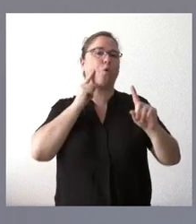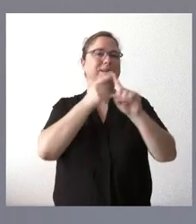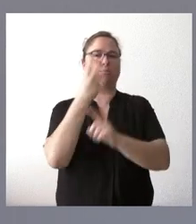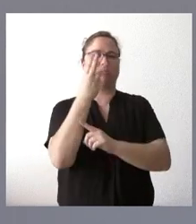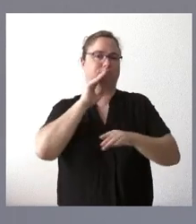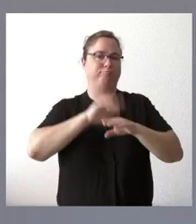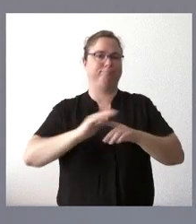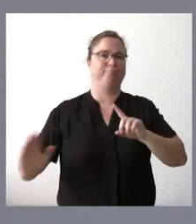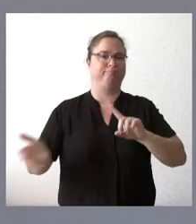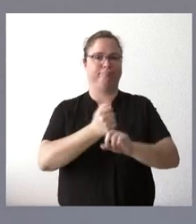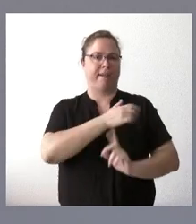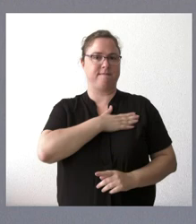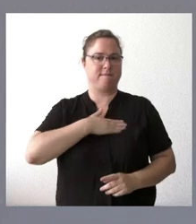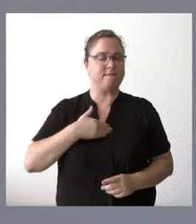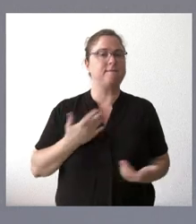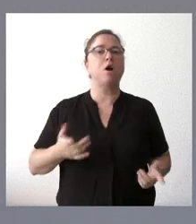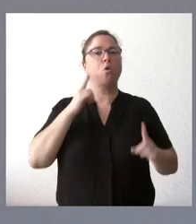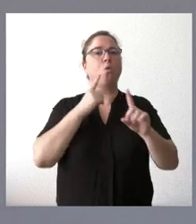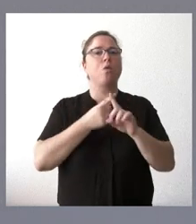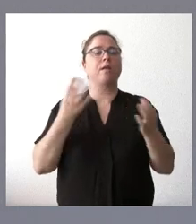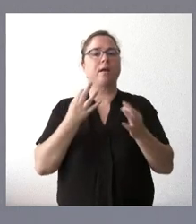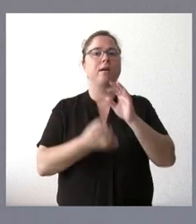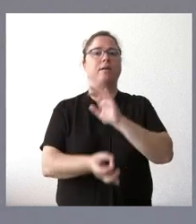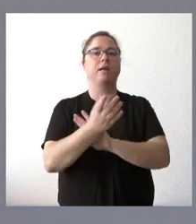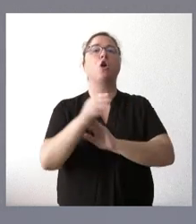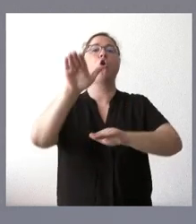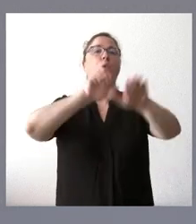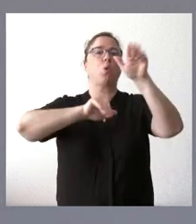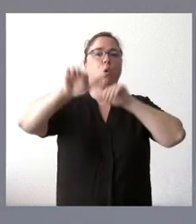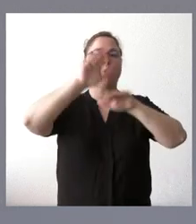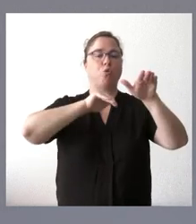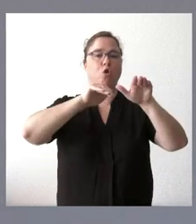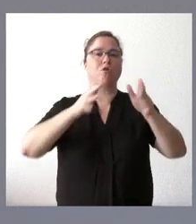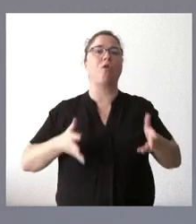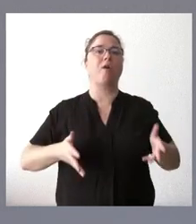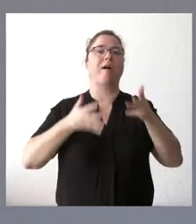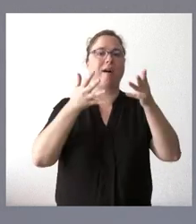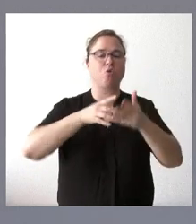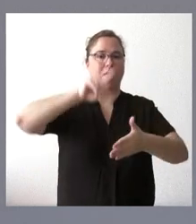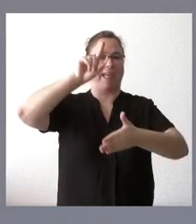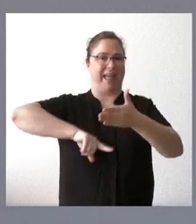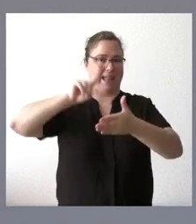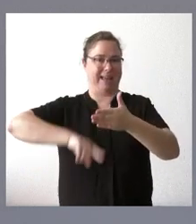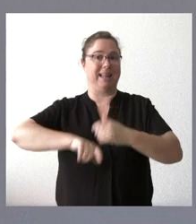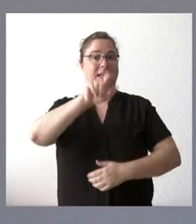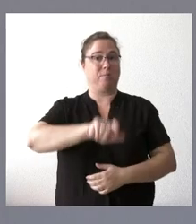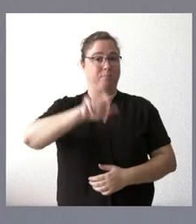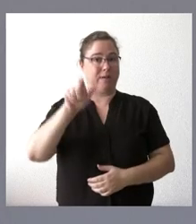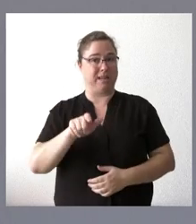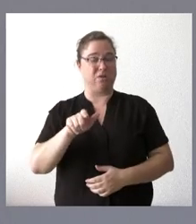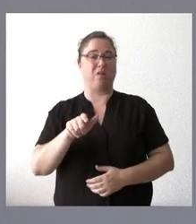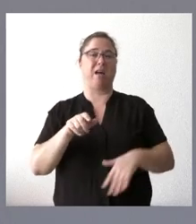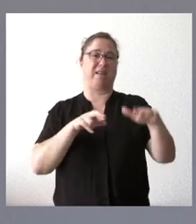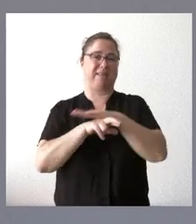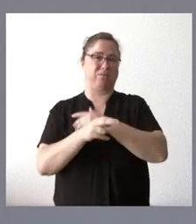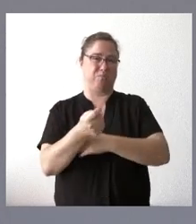en lo que tiene que ver con la convocatoria de ayudas de alquiler, tanto para personas con escasos recursos como para